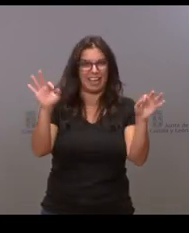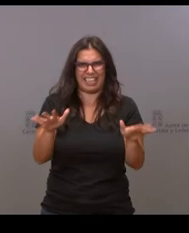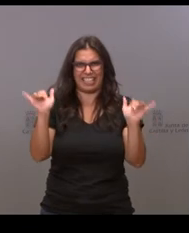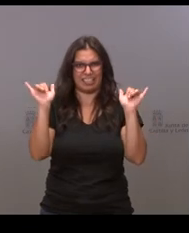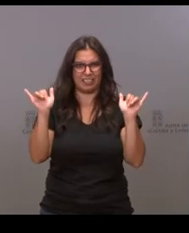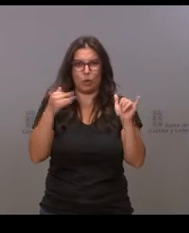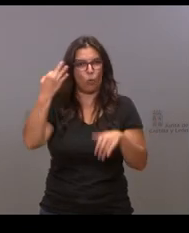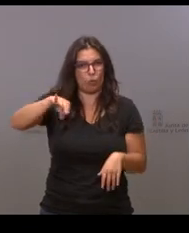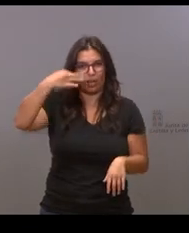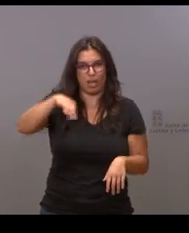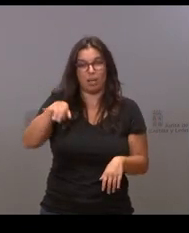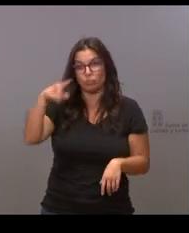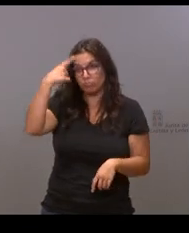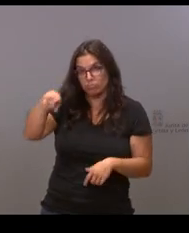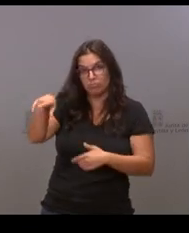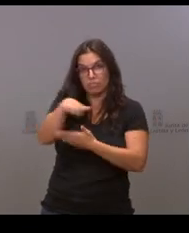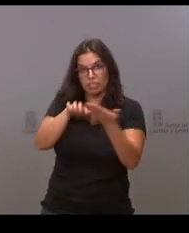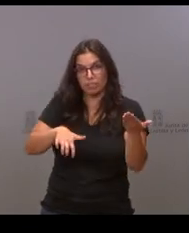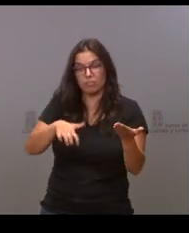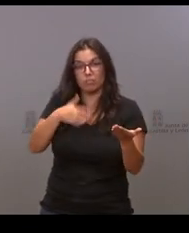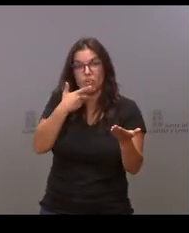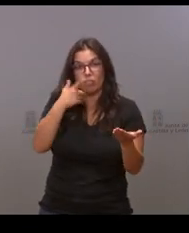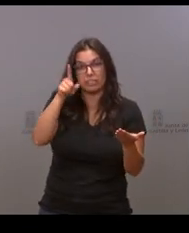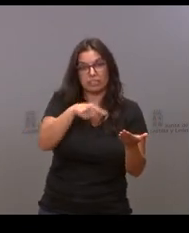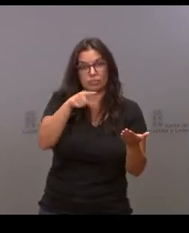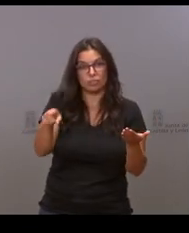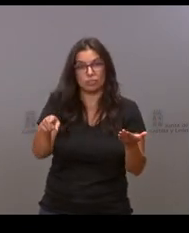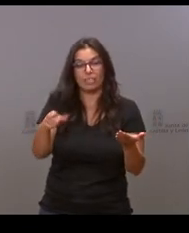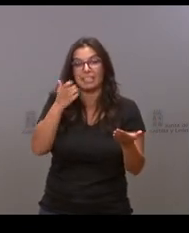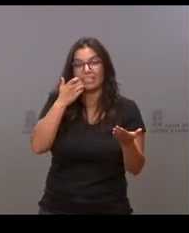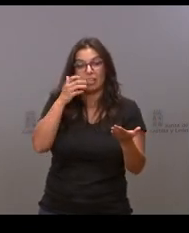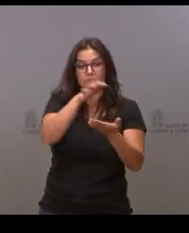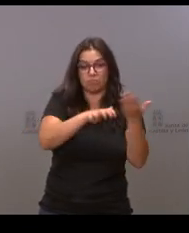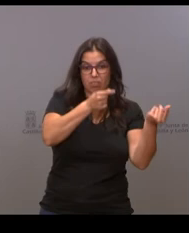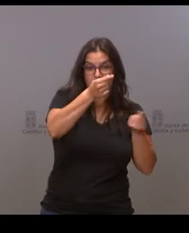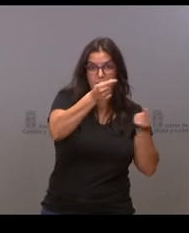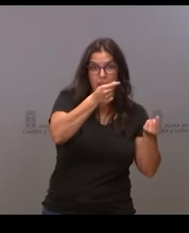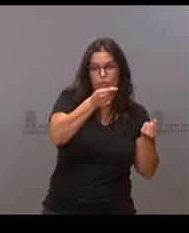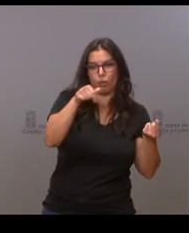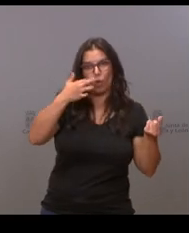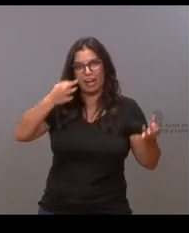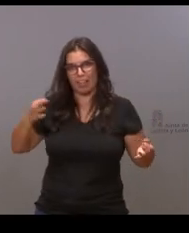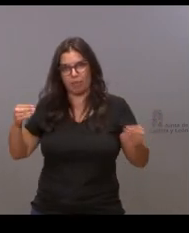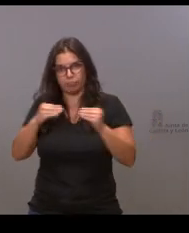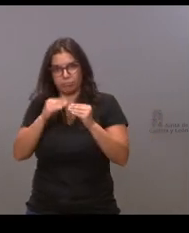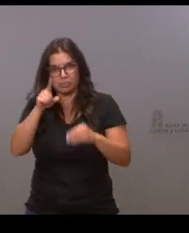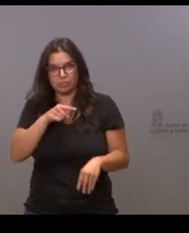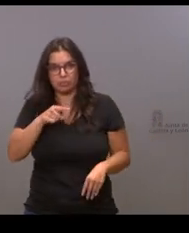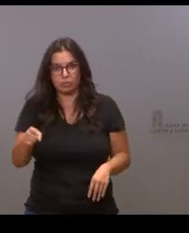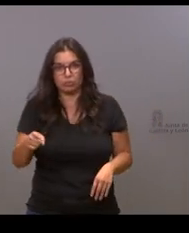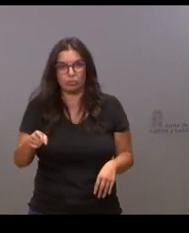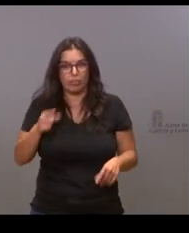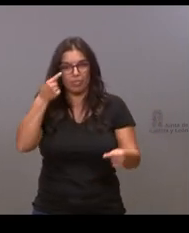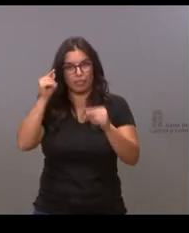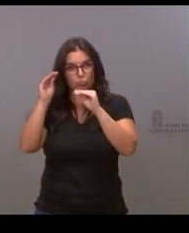saber si conoce este informe si coincide con los datos de la Junta de Castilla y León y en todo caso cómo lo